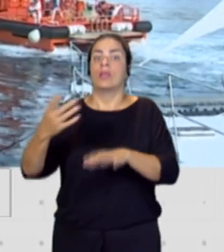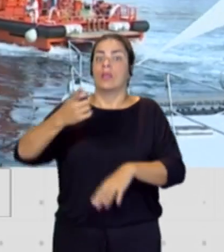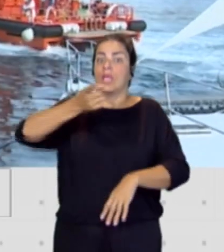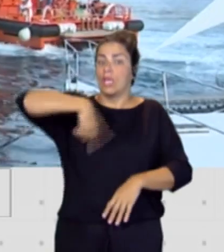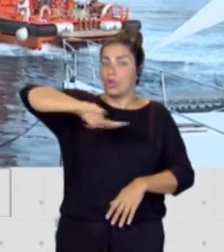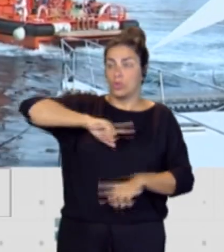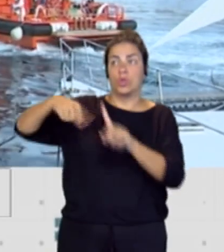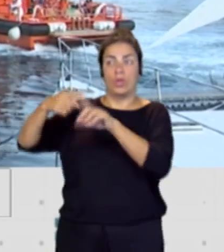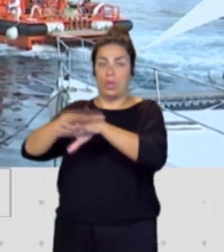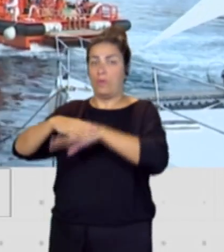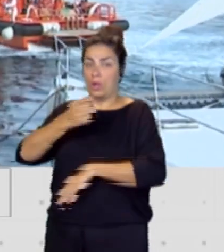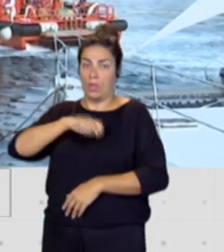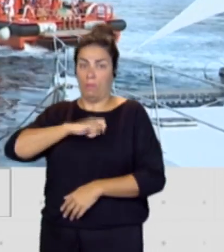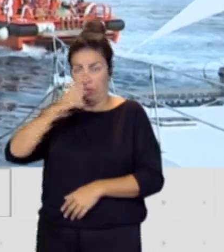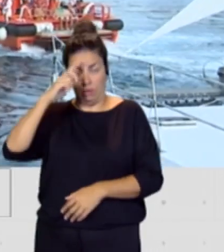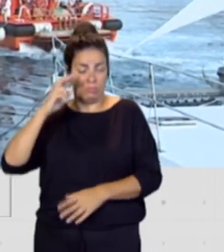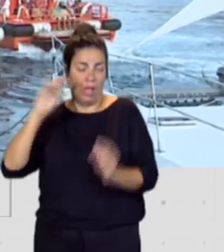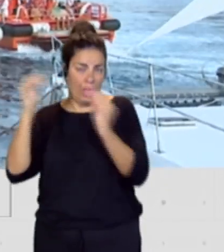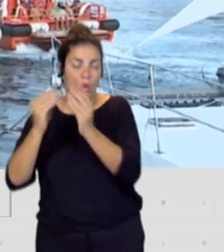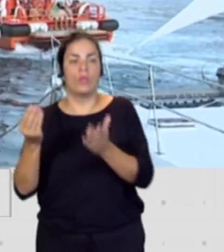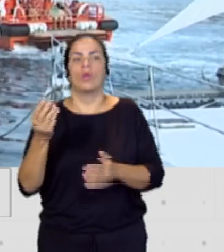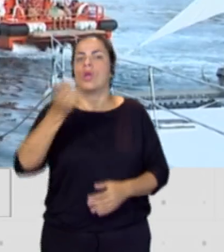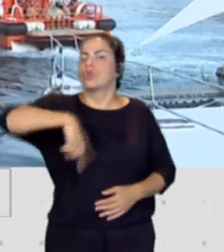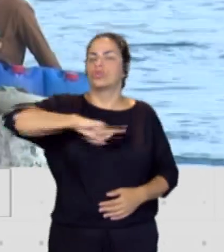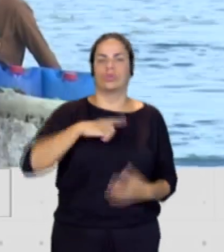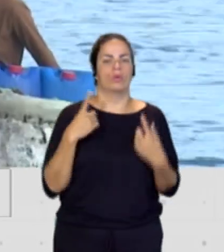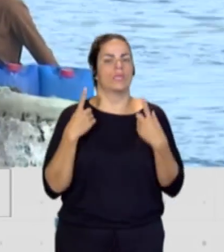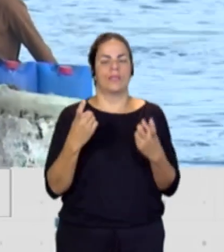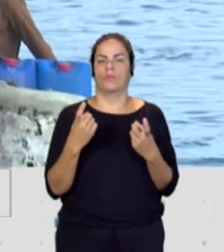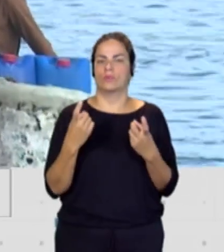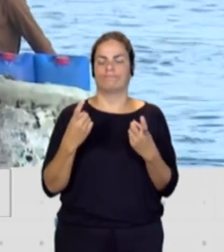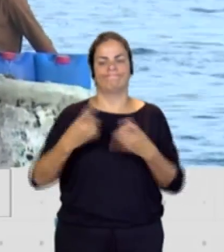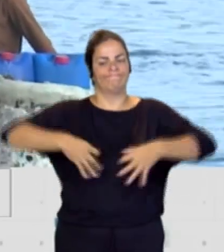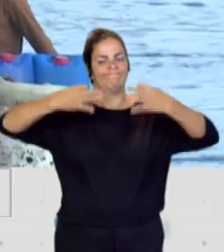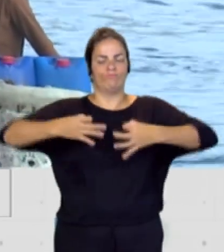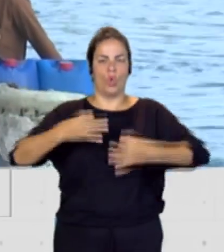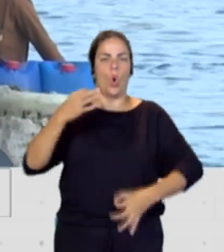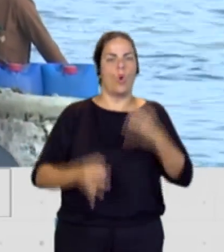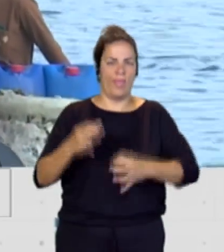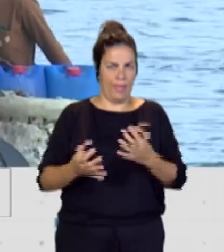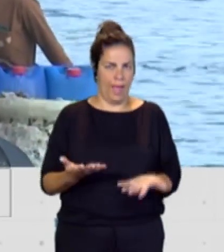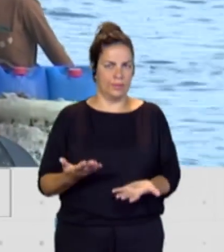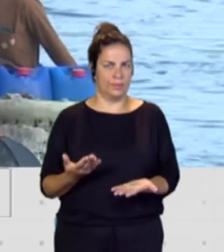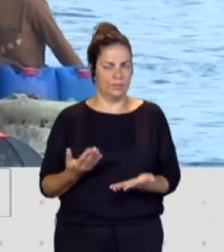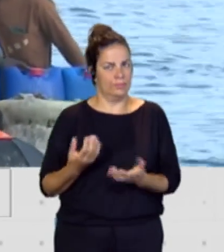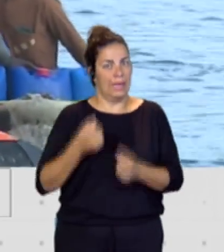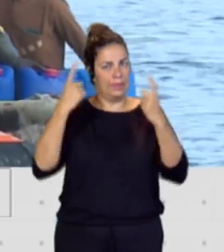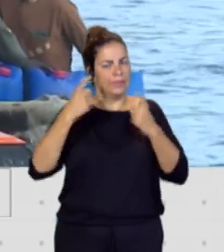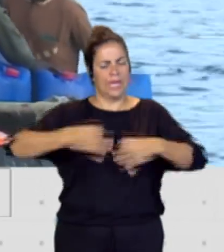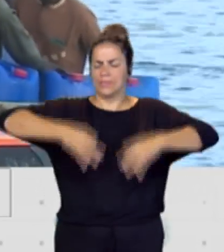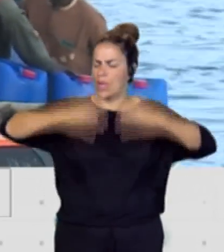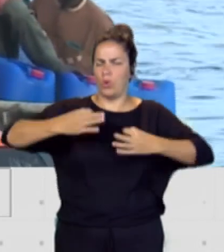gobierno de España de forma correcta necesitamos dar cuantas mayores garantías jurídicas mejor porque sabemos las